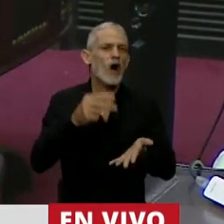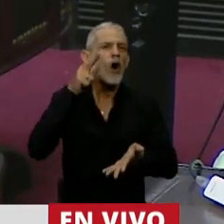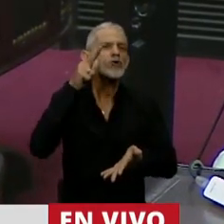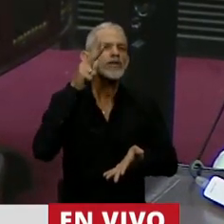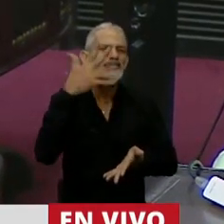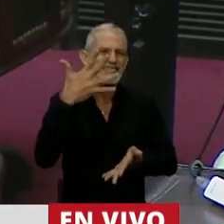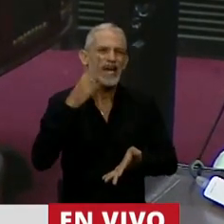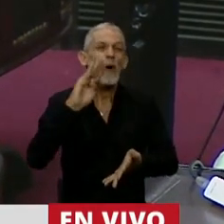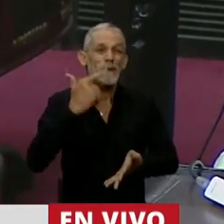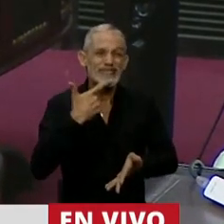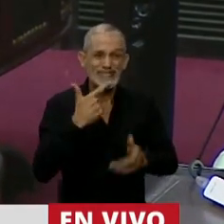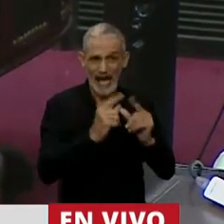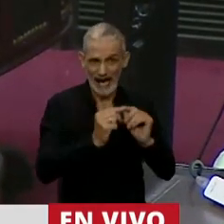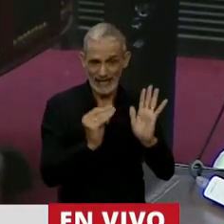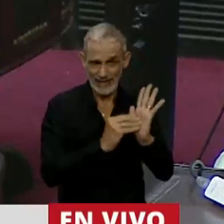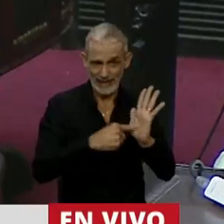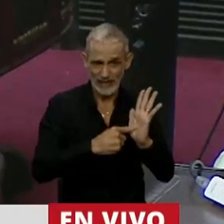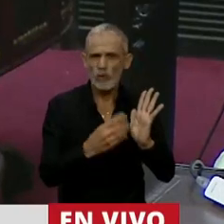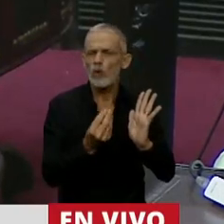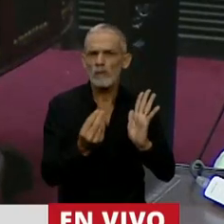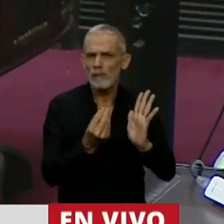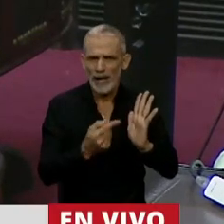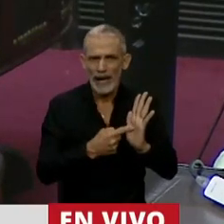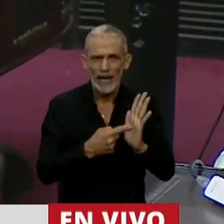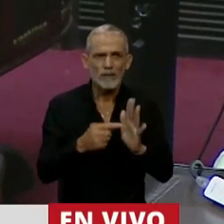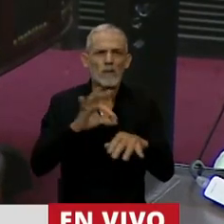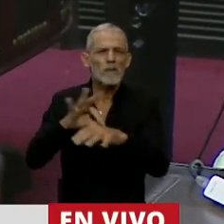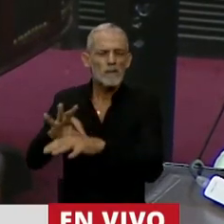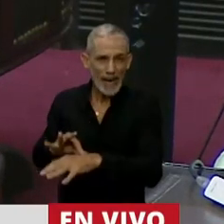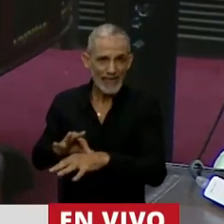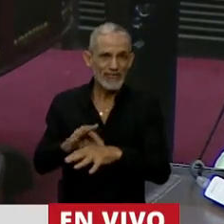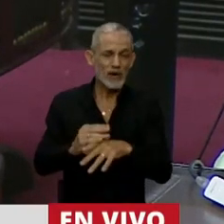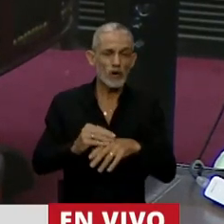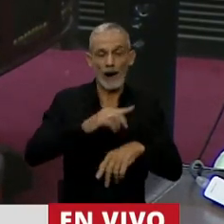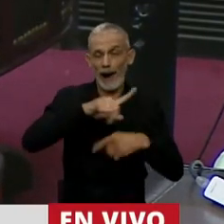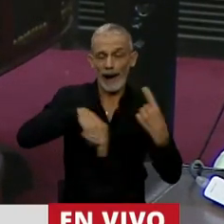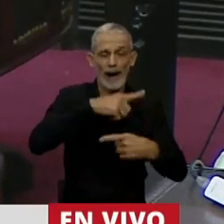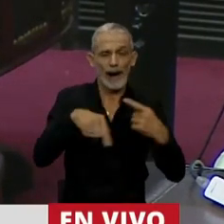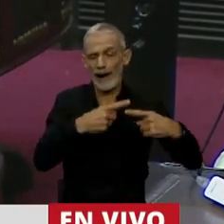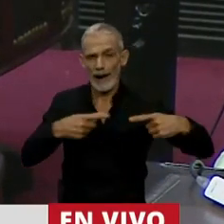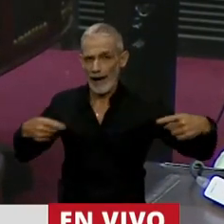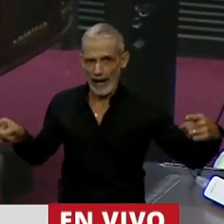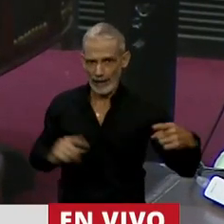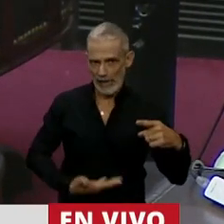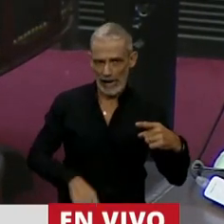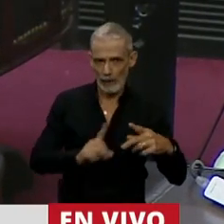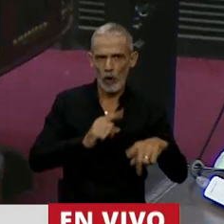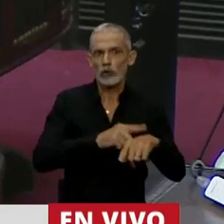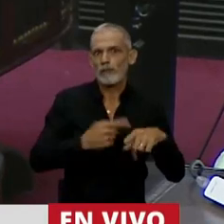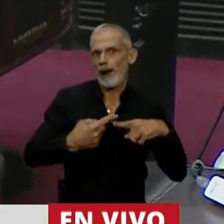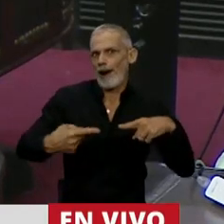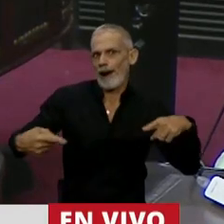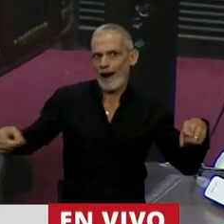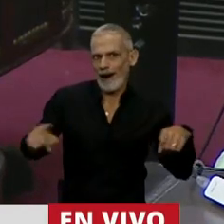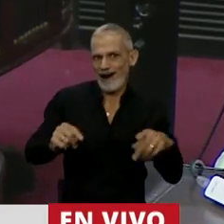bis el artículo para aquellos profesionales que dilaten o obstaculicen la práctica a la que están